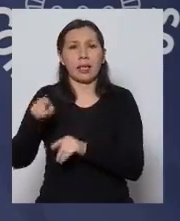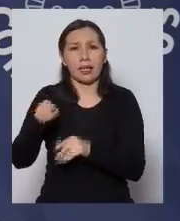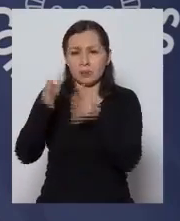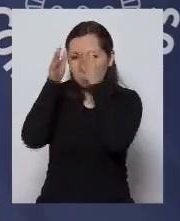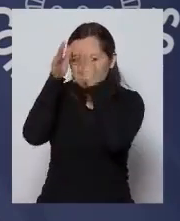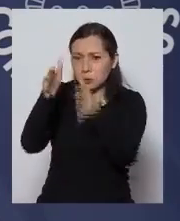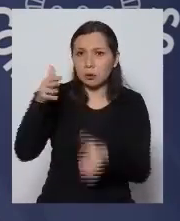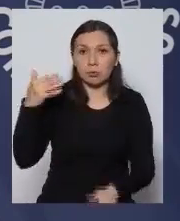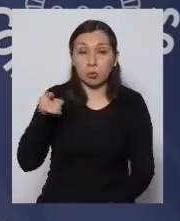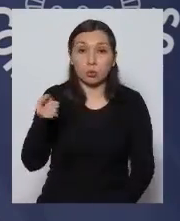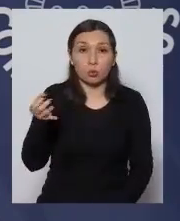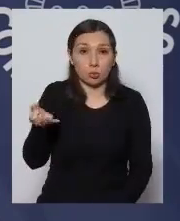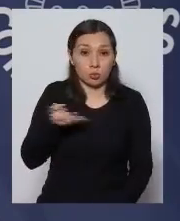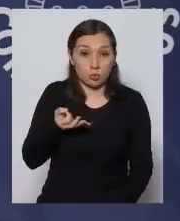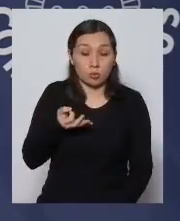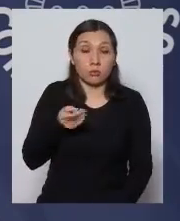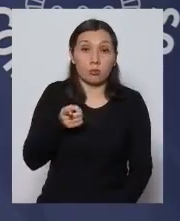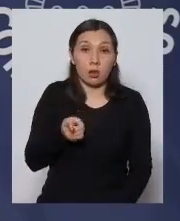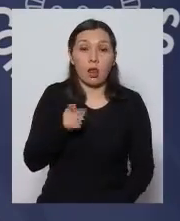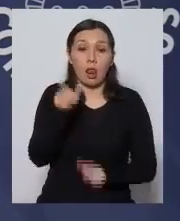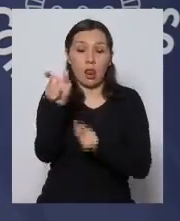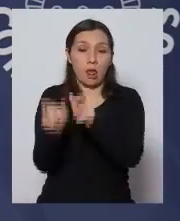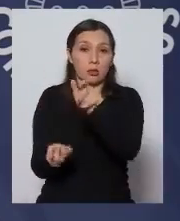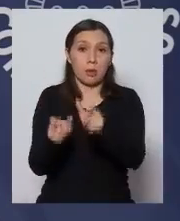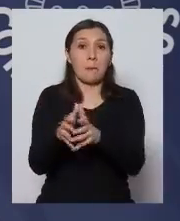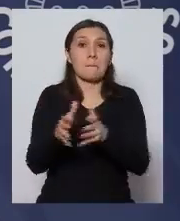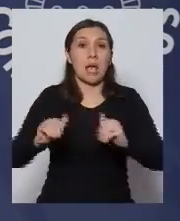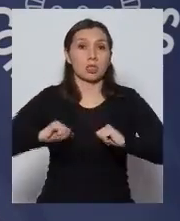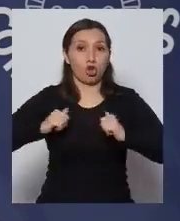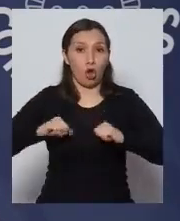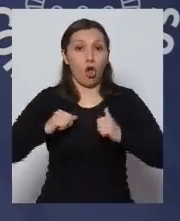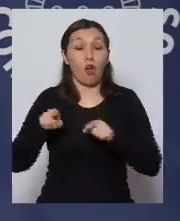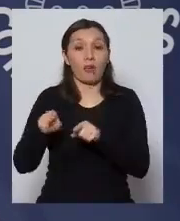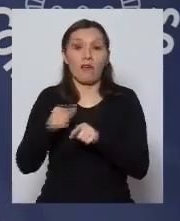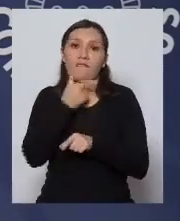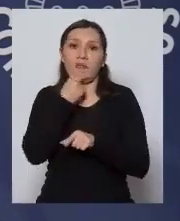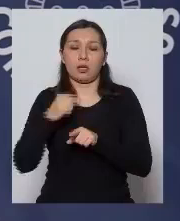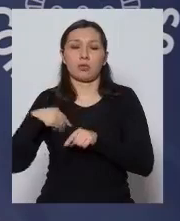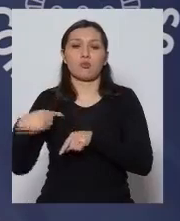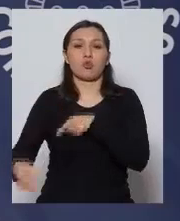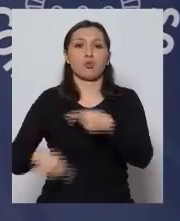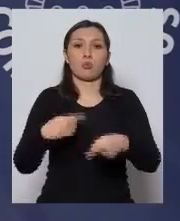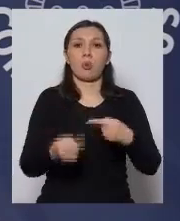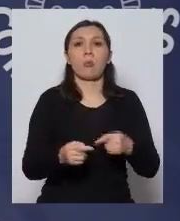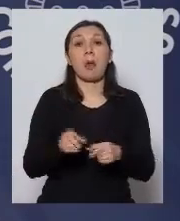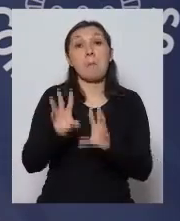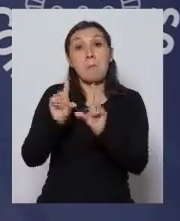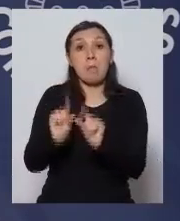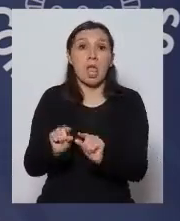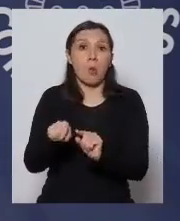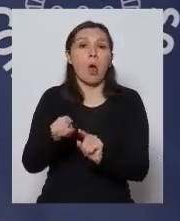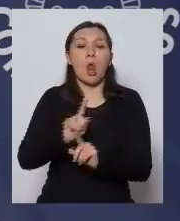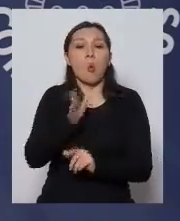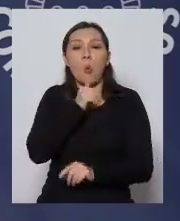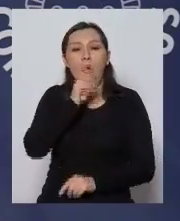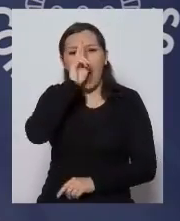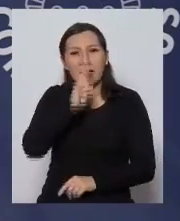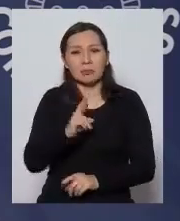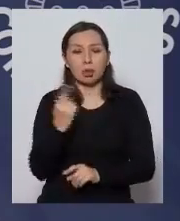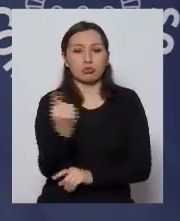fundamental como usted ha señalado en las personas más jóvenes que son las que menos respetan las medidas de